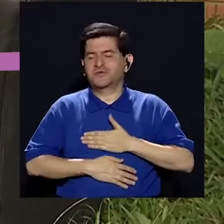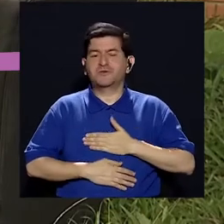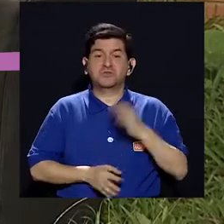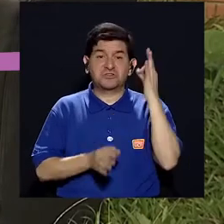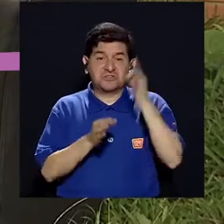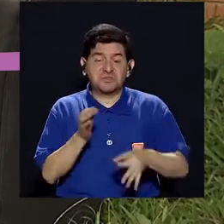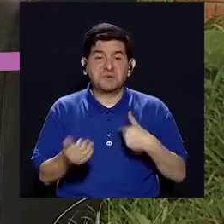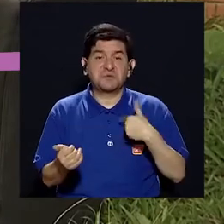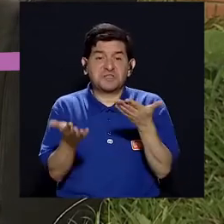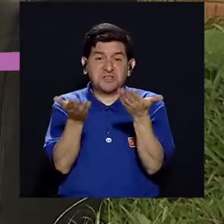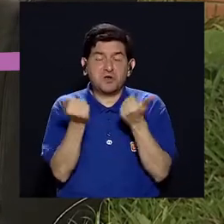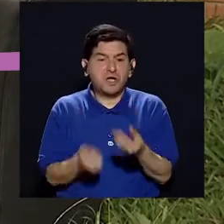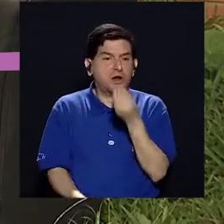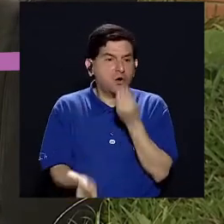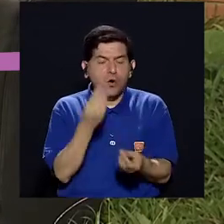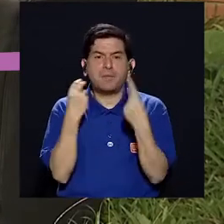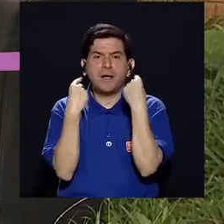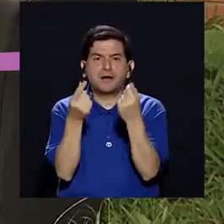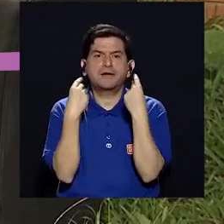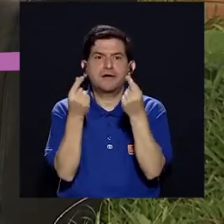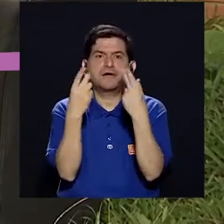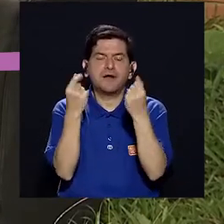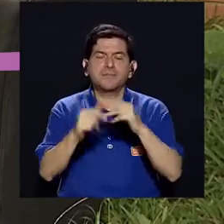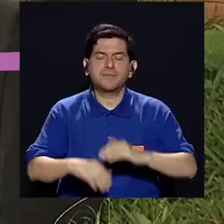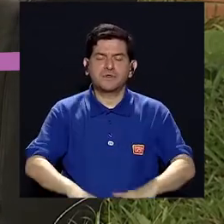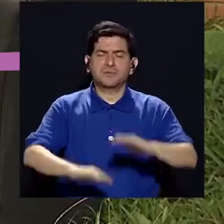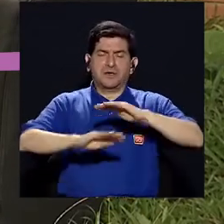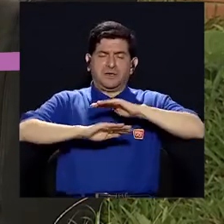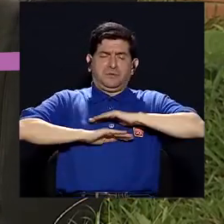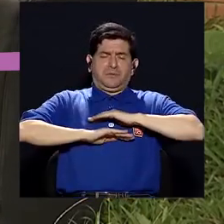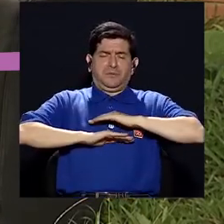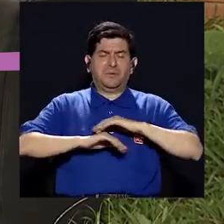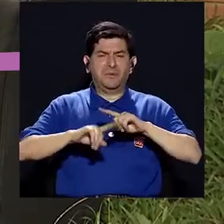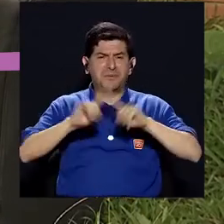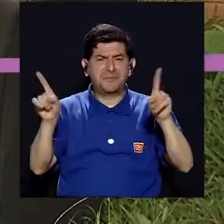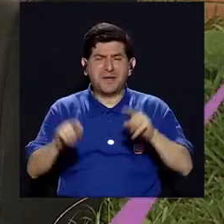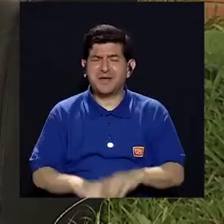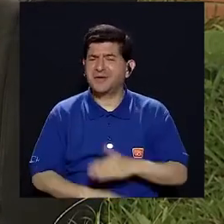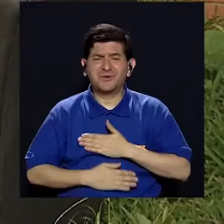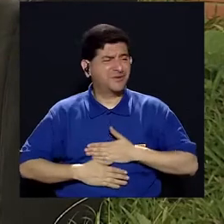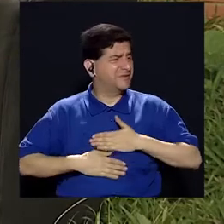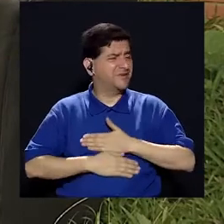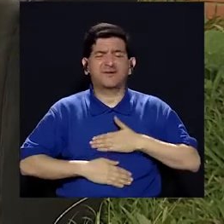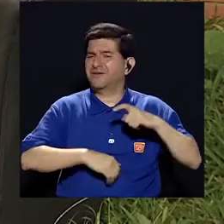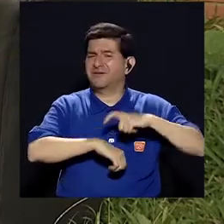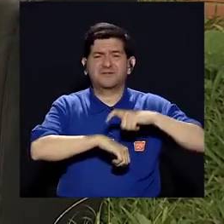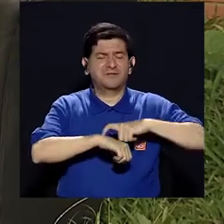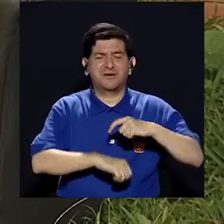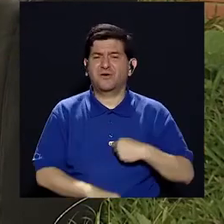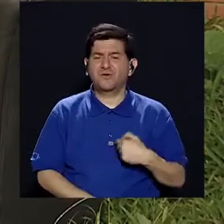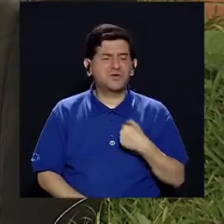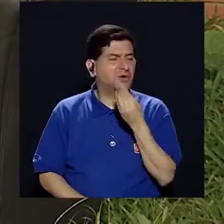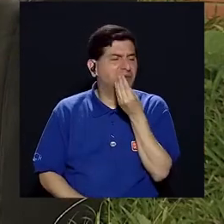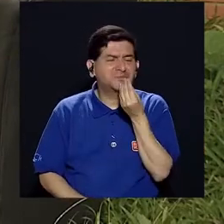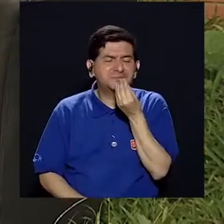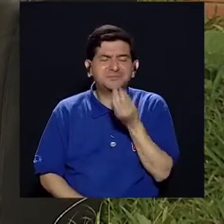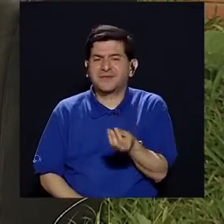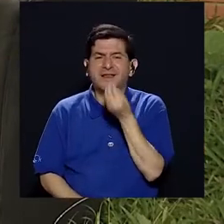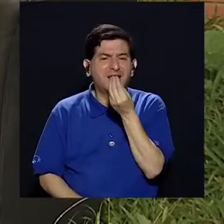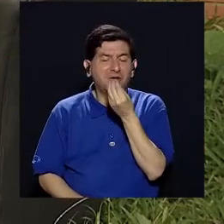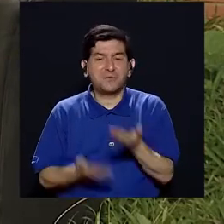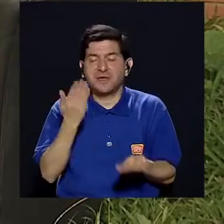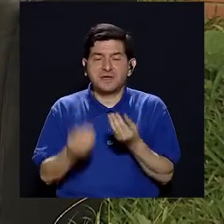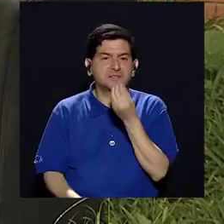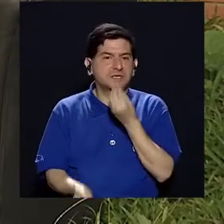disfrutarlo porque simplemente voy a querer comer tan rápido para calmar esa ansiedad o ese hambre y no voy a disfrutar el momento, no voy a saborear los